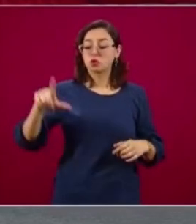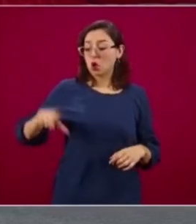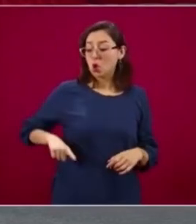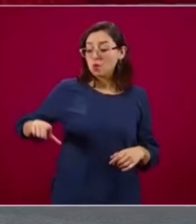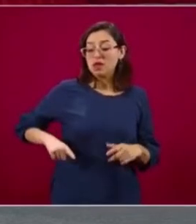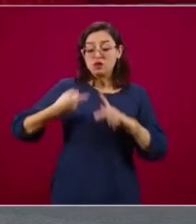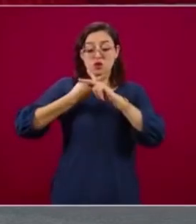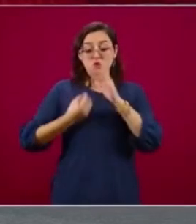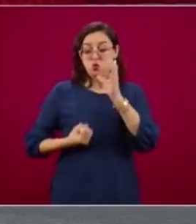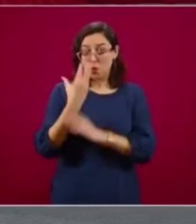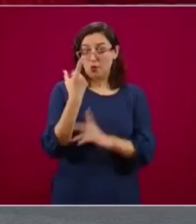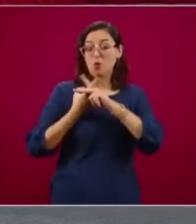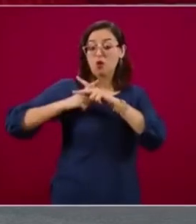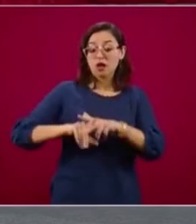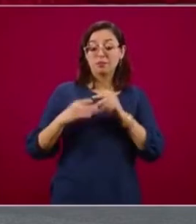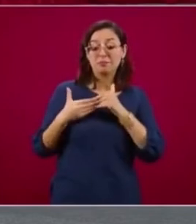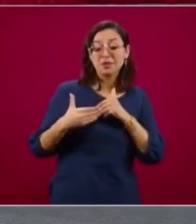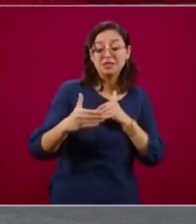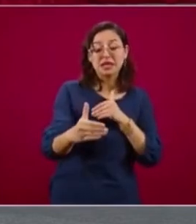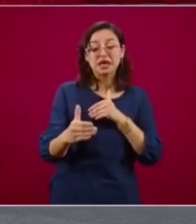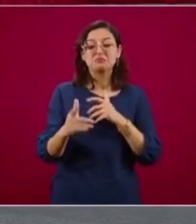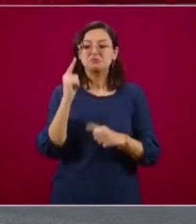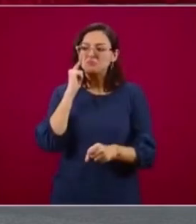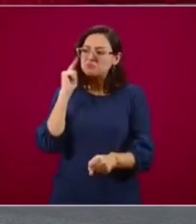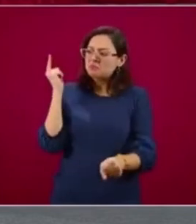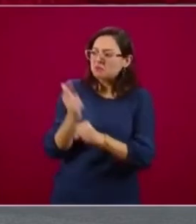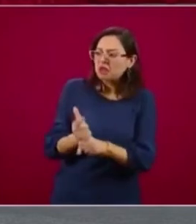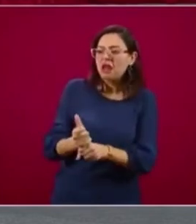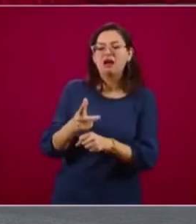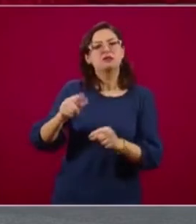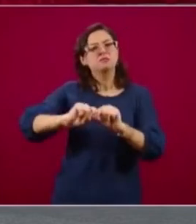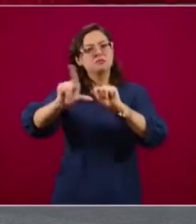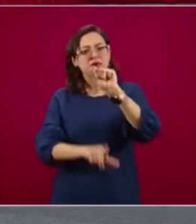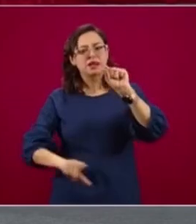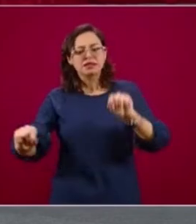la población indígena del país había concluido la primaria.